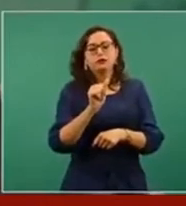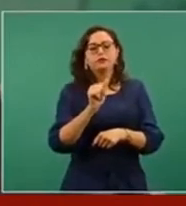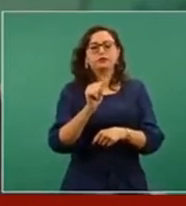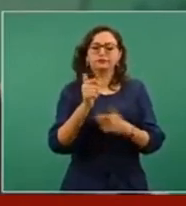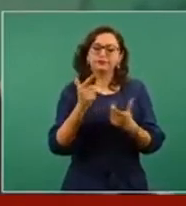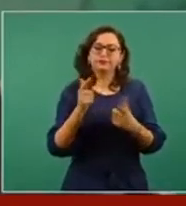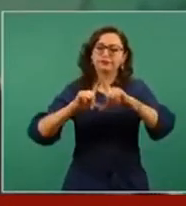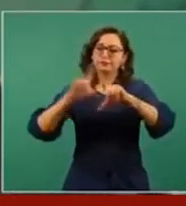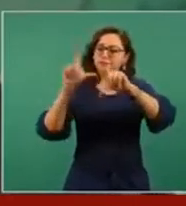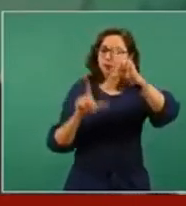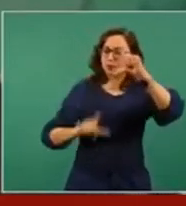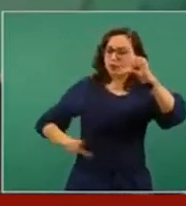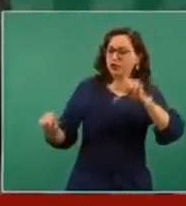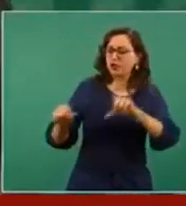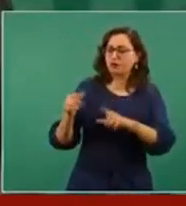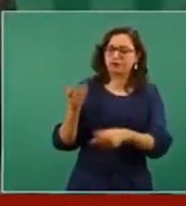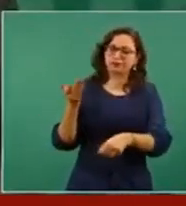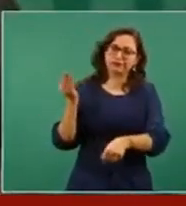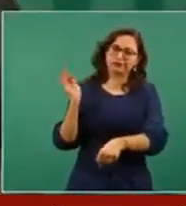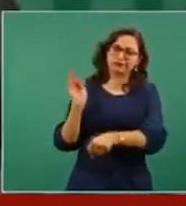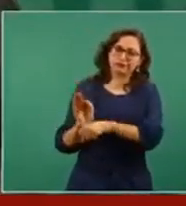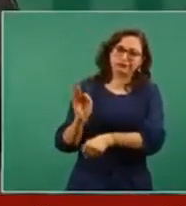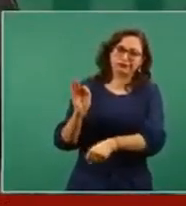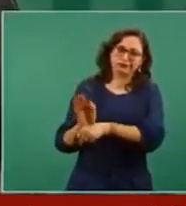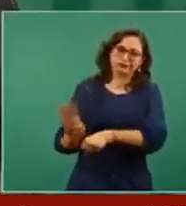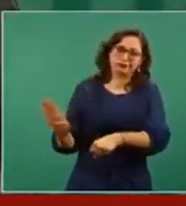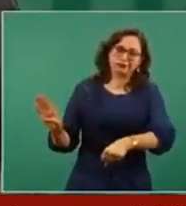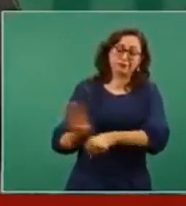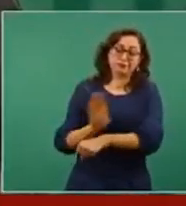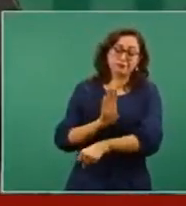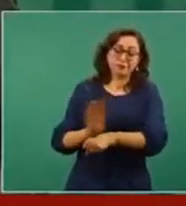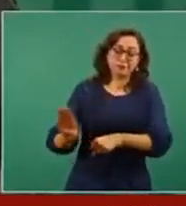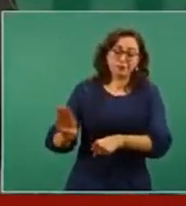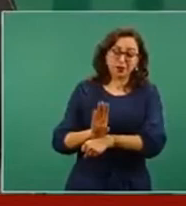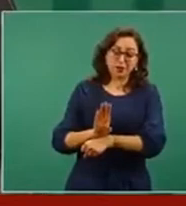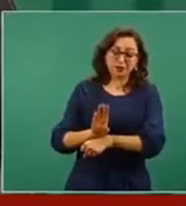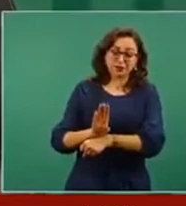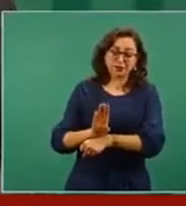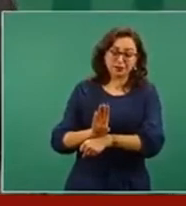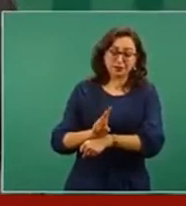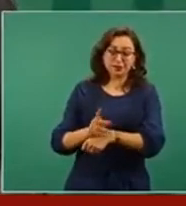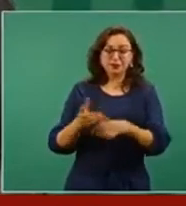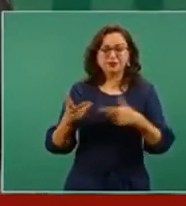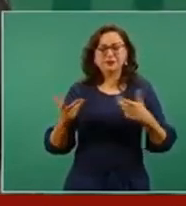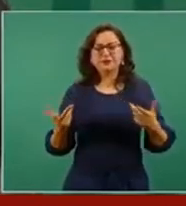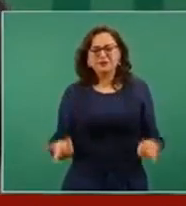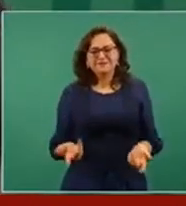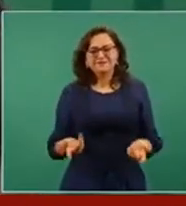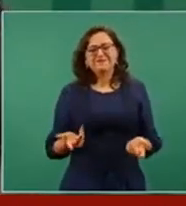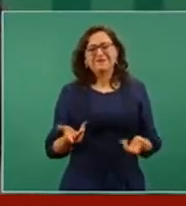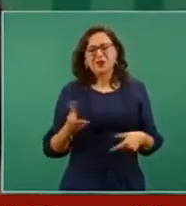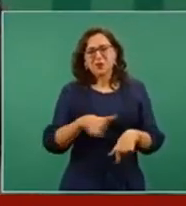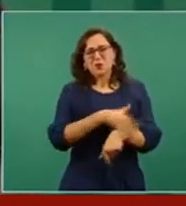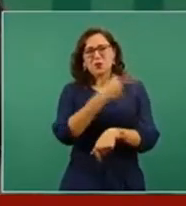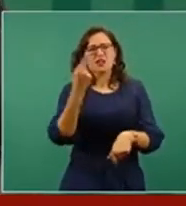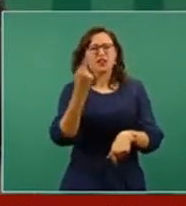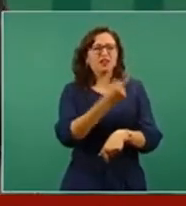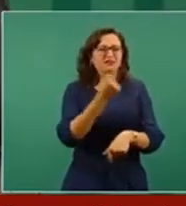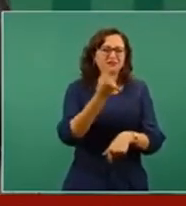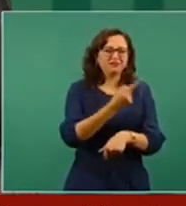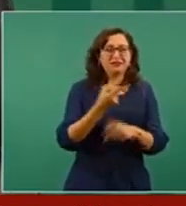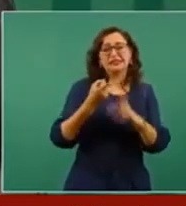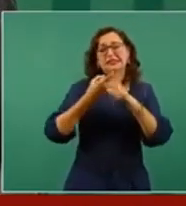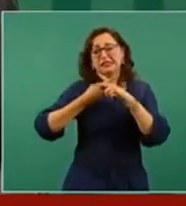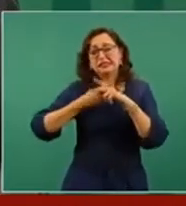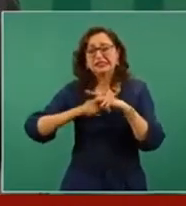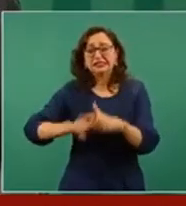y no irnos a tribunales, en